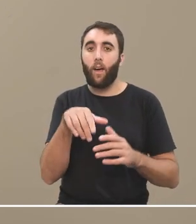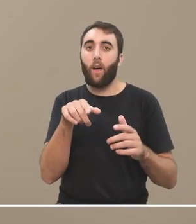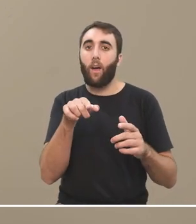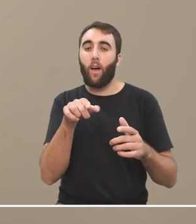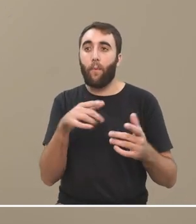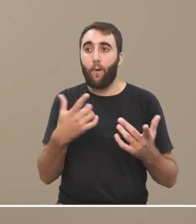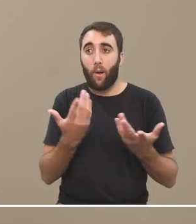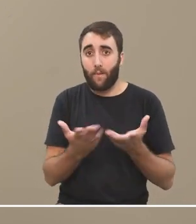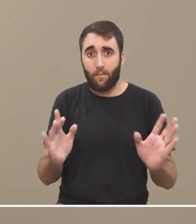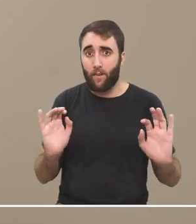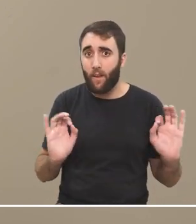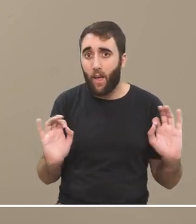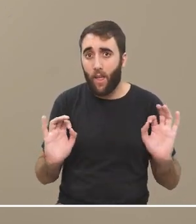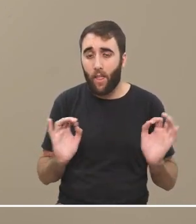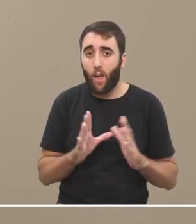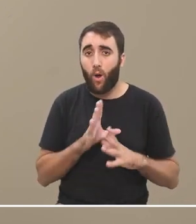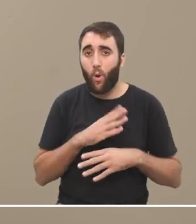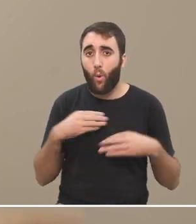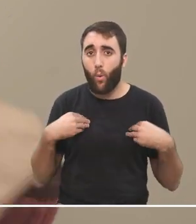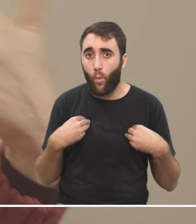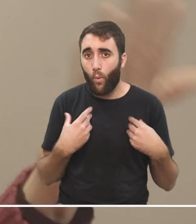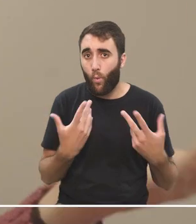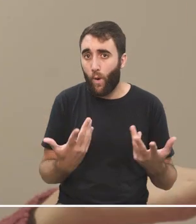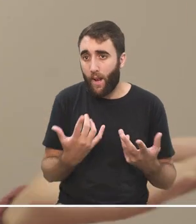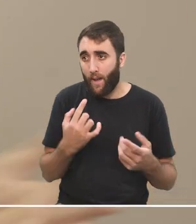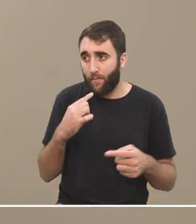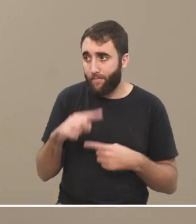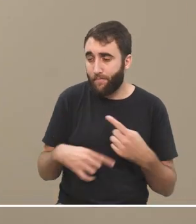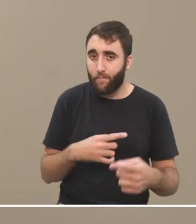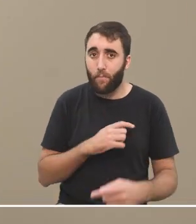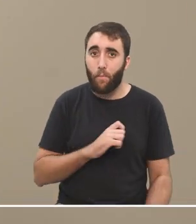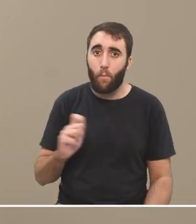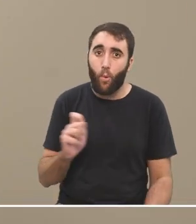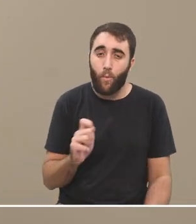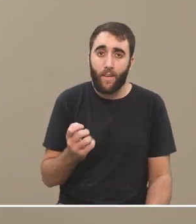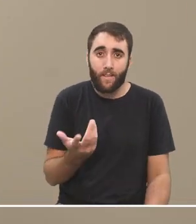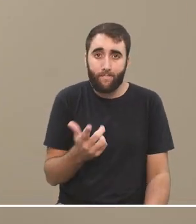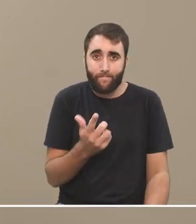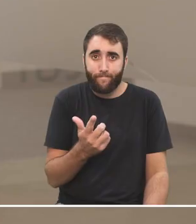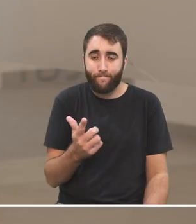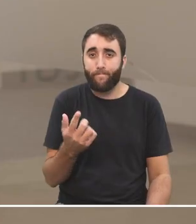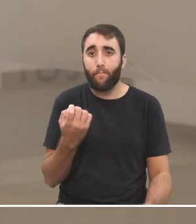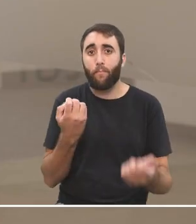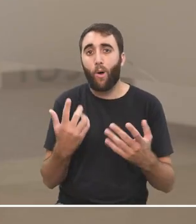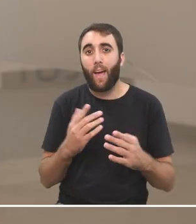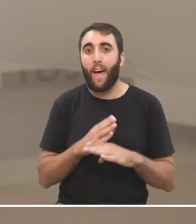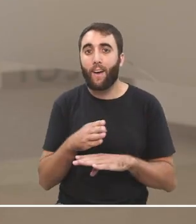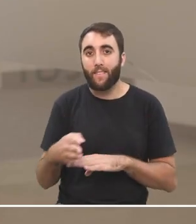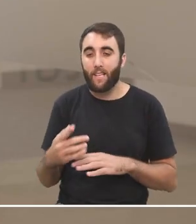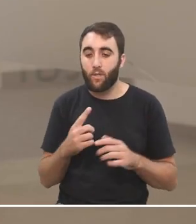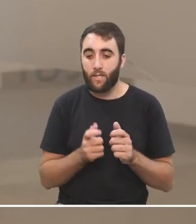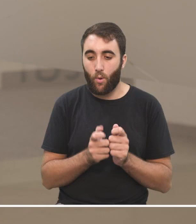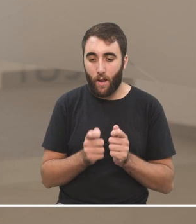en principio no está en la escuela tradicional como definición. Porque justamente tener acceso a